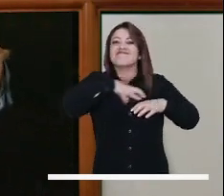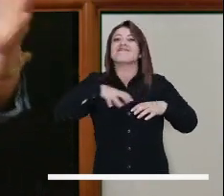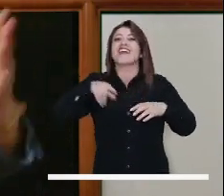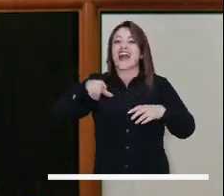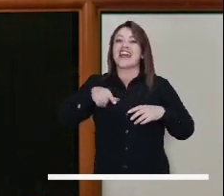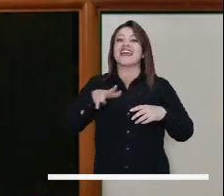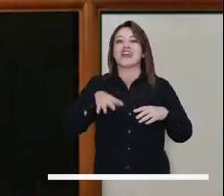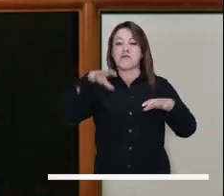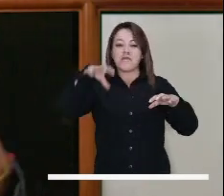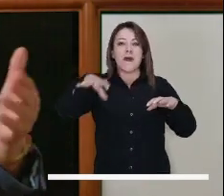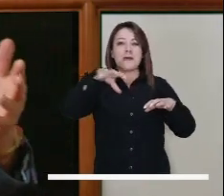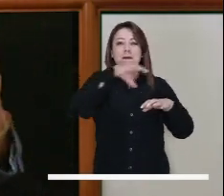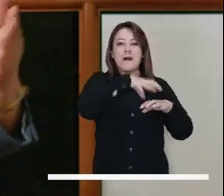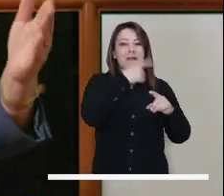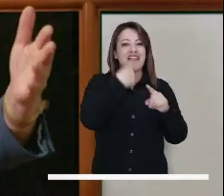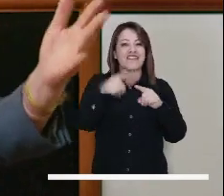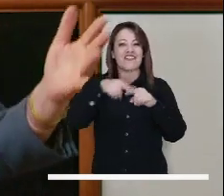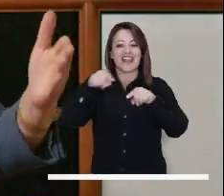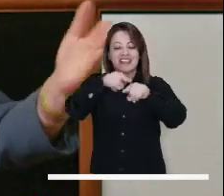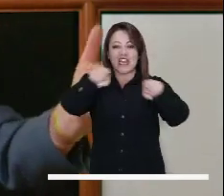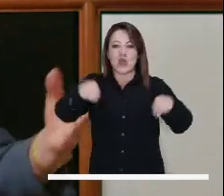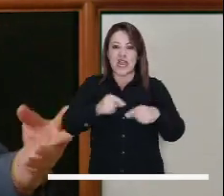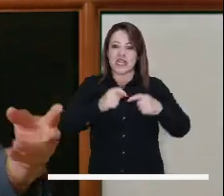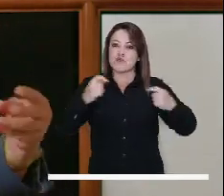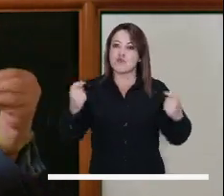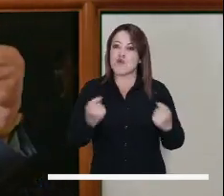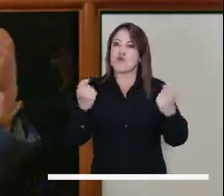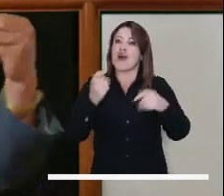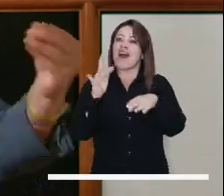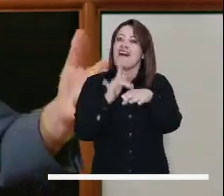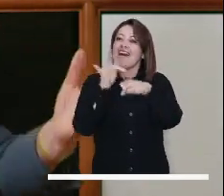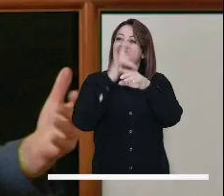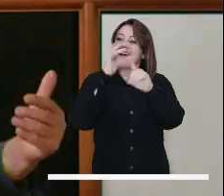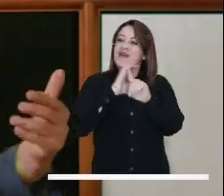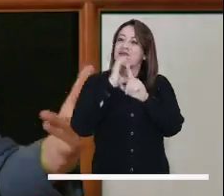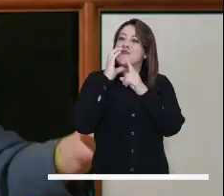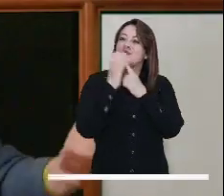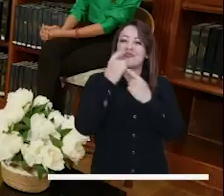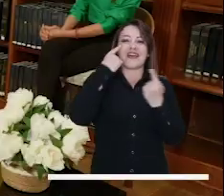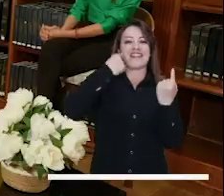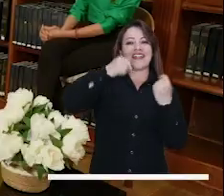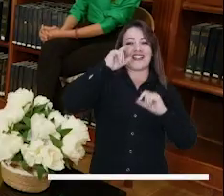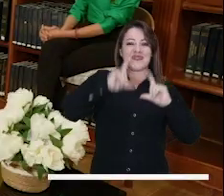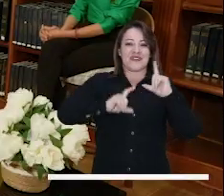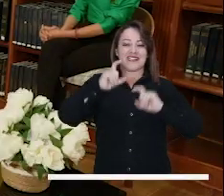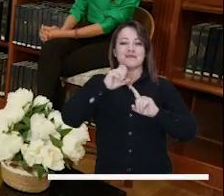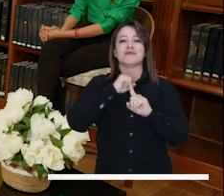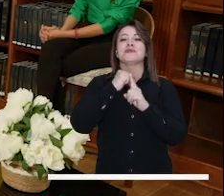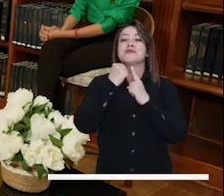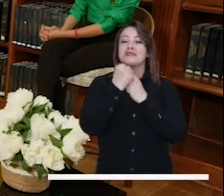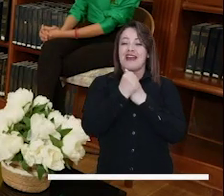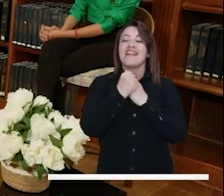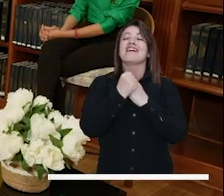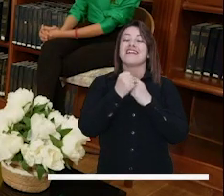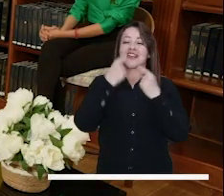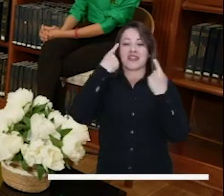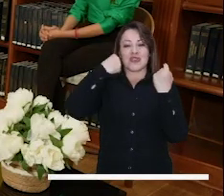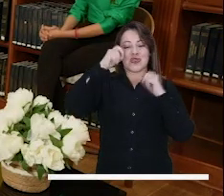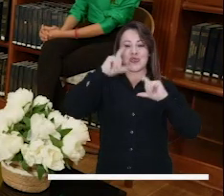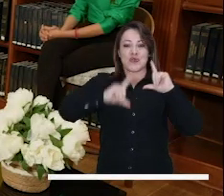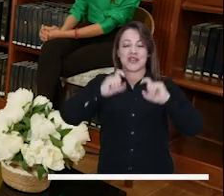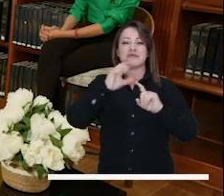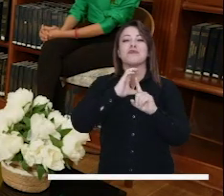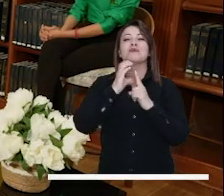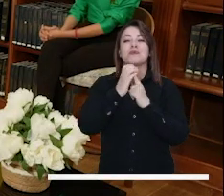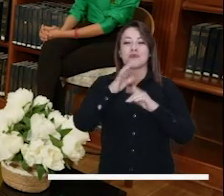espacios pequeños que ustedes llaman Bray o cualquier cosa, estuviéramos promoviendo toda la cultura del turismo social